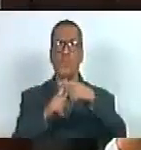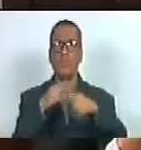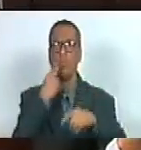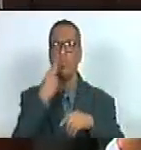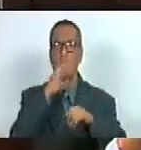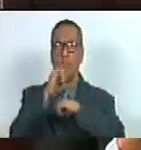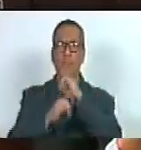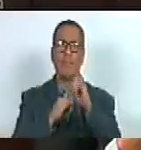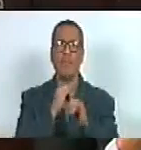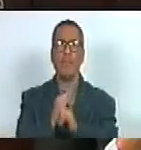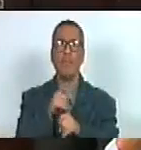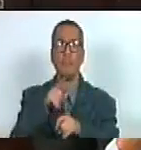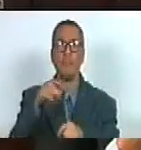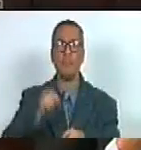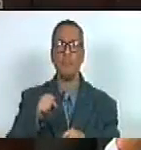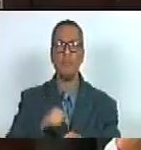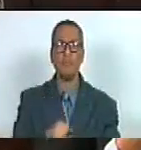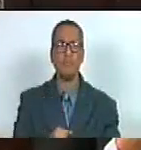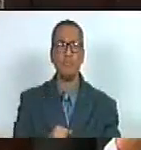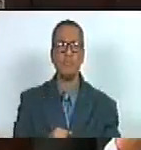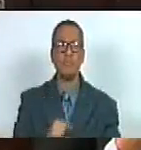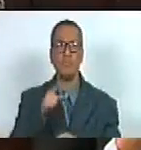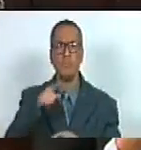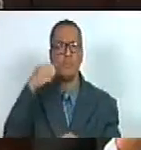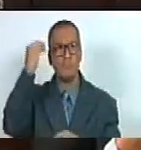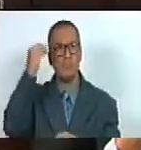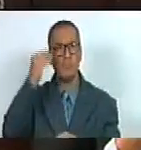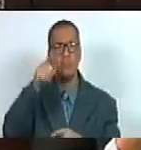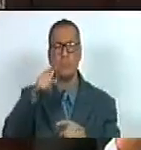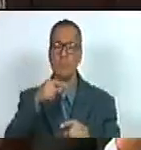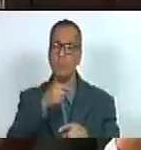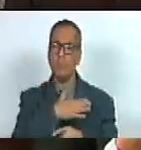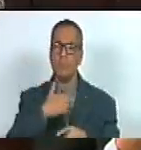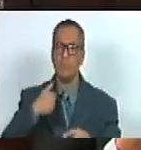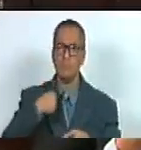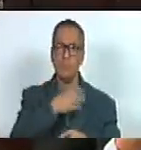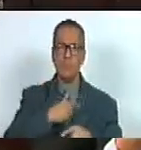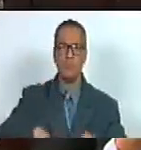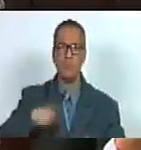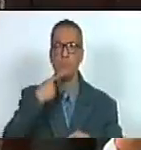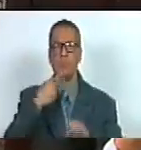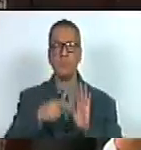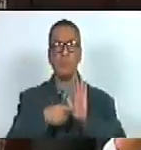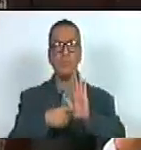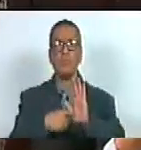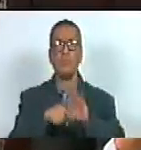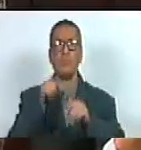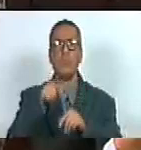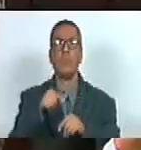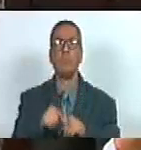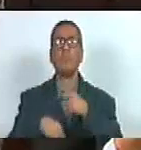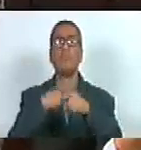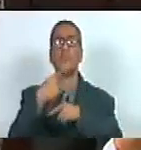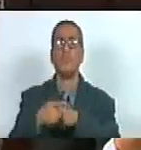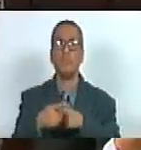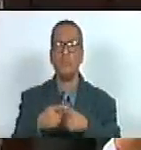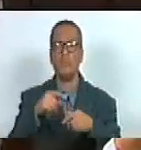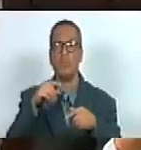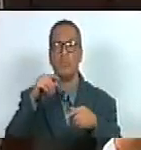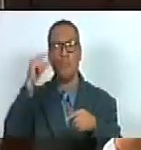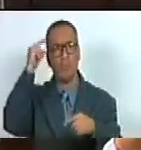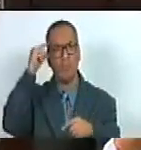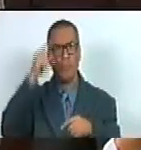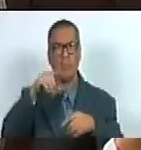de así ser de así es usted considerarlo señor presidente lo estaríamos presentando el próximo día